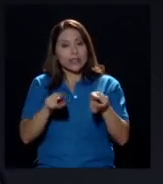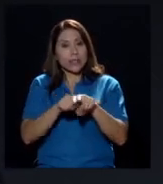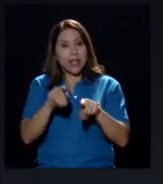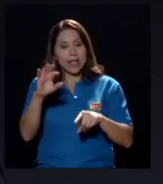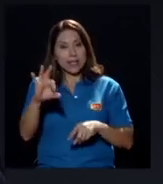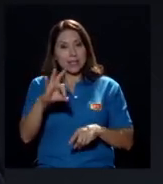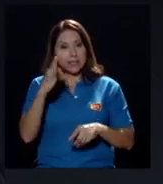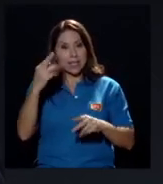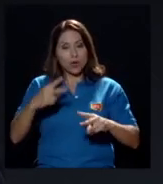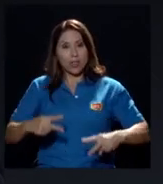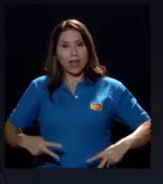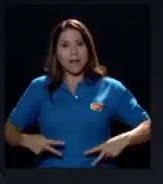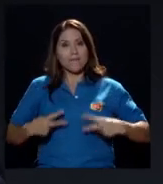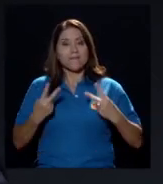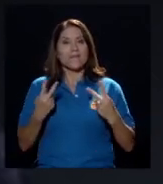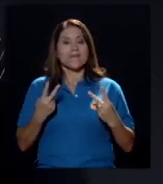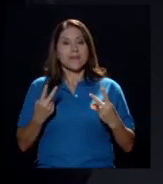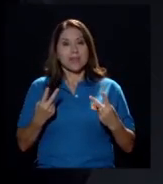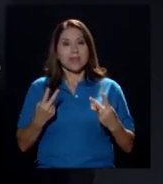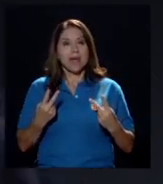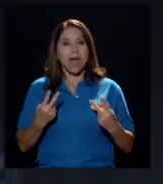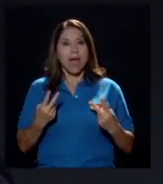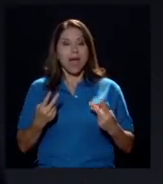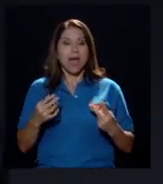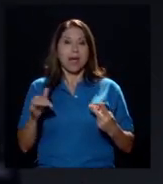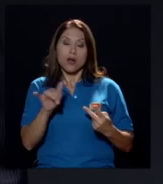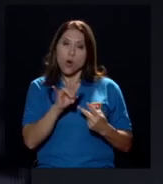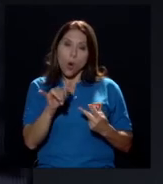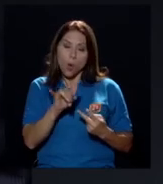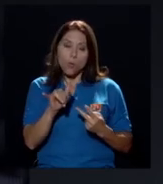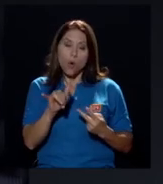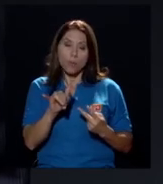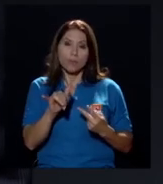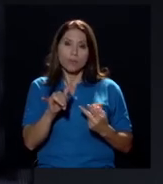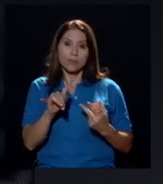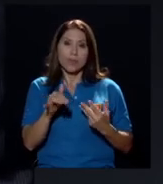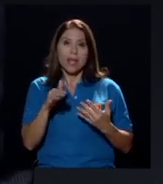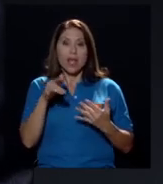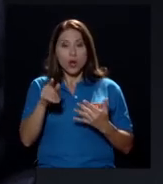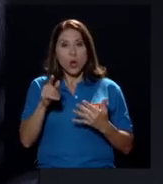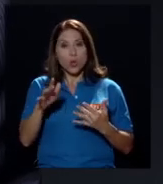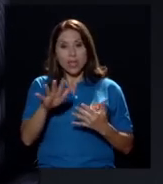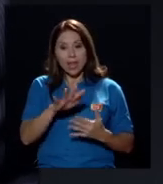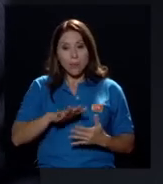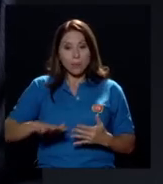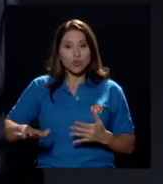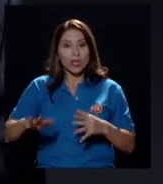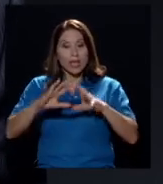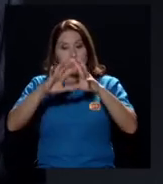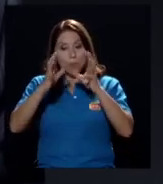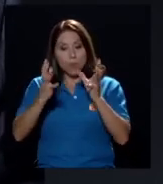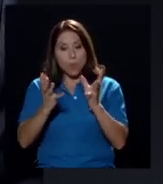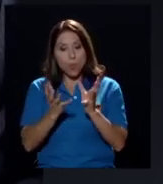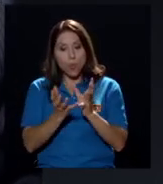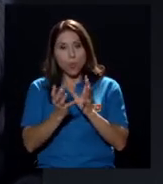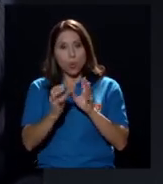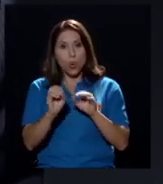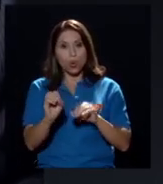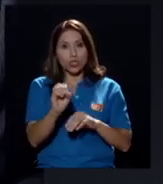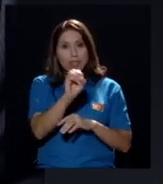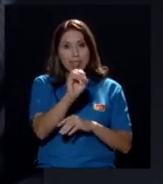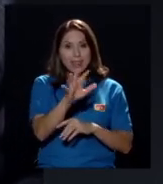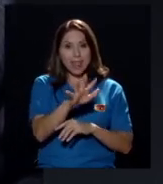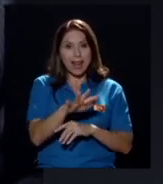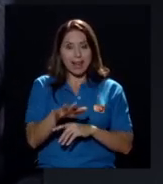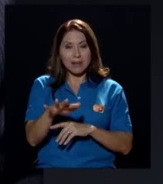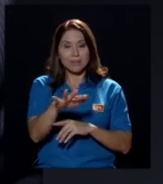como lo tenemos en el parte del mundo occidental la estabilidad